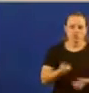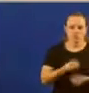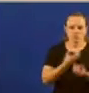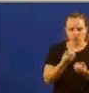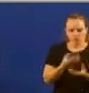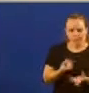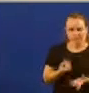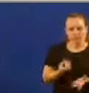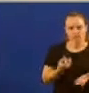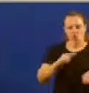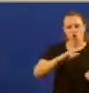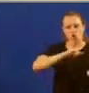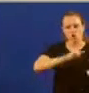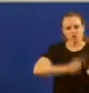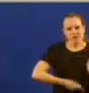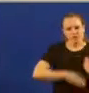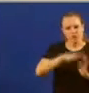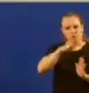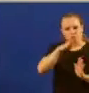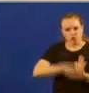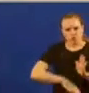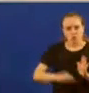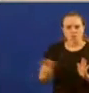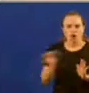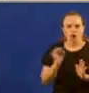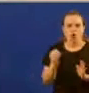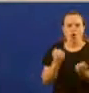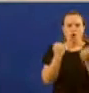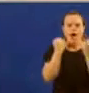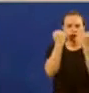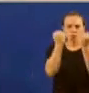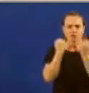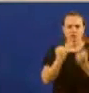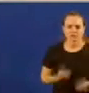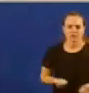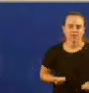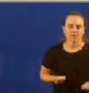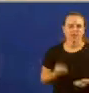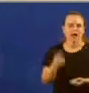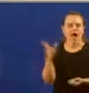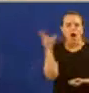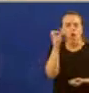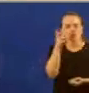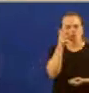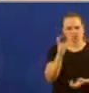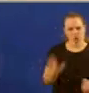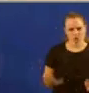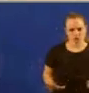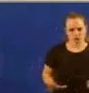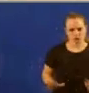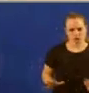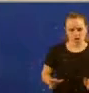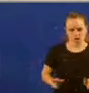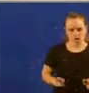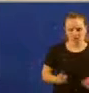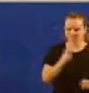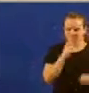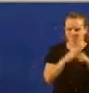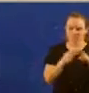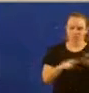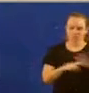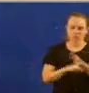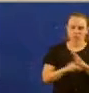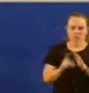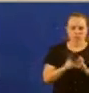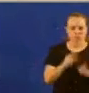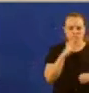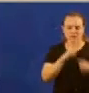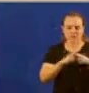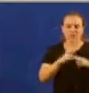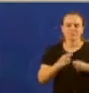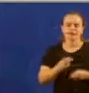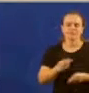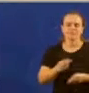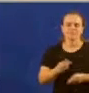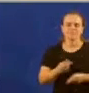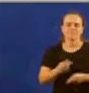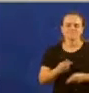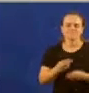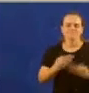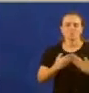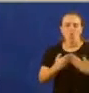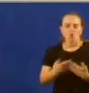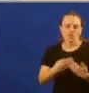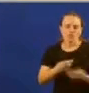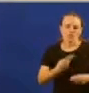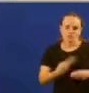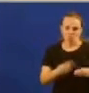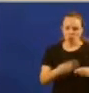programa ou pon en marcha autoridade audiovisual. Non se trata de recursos, se trata de vontade política. Prefiren